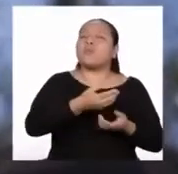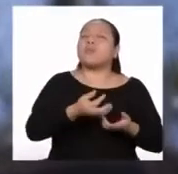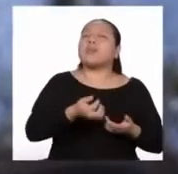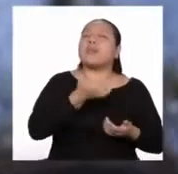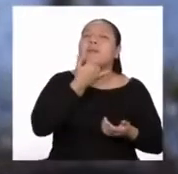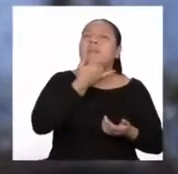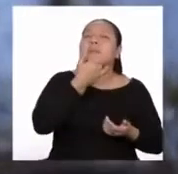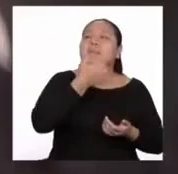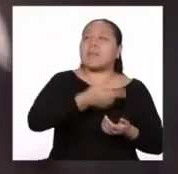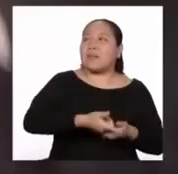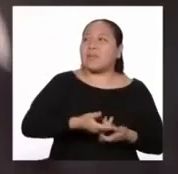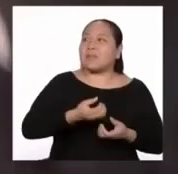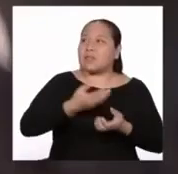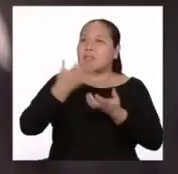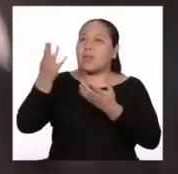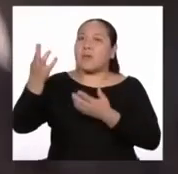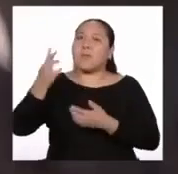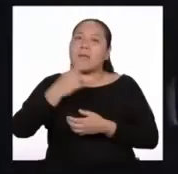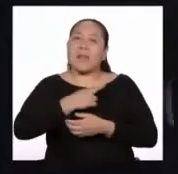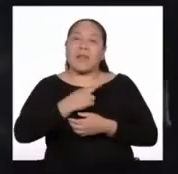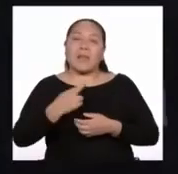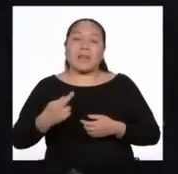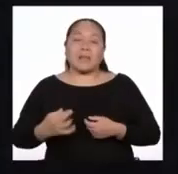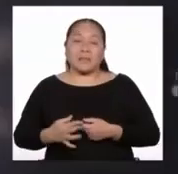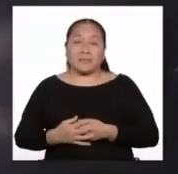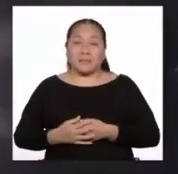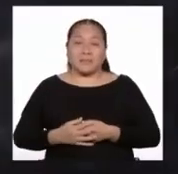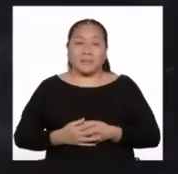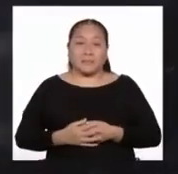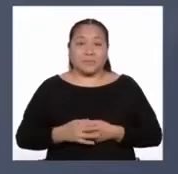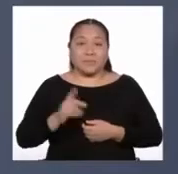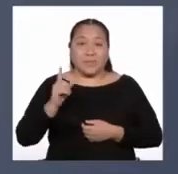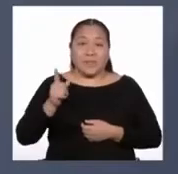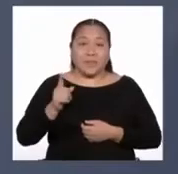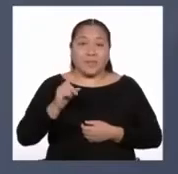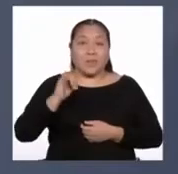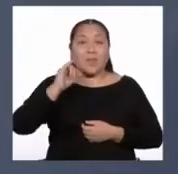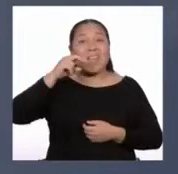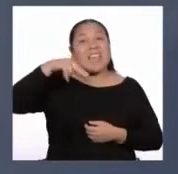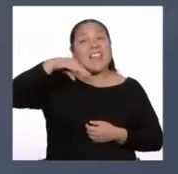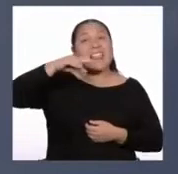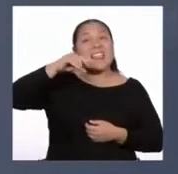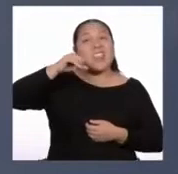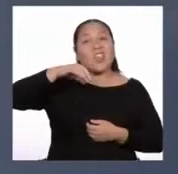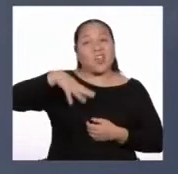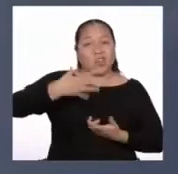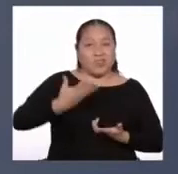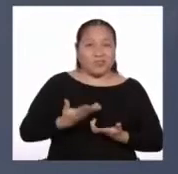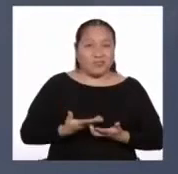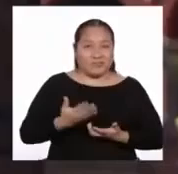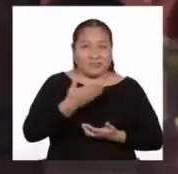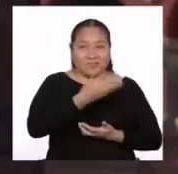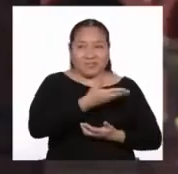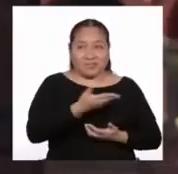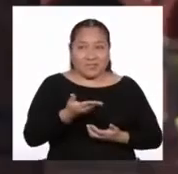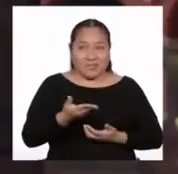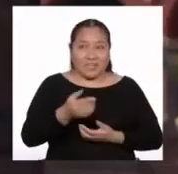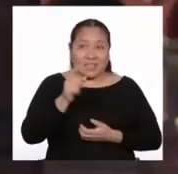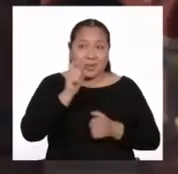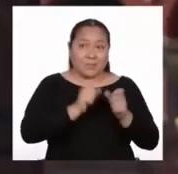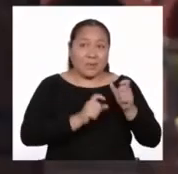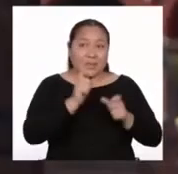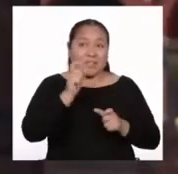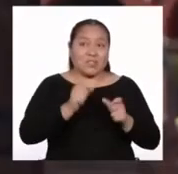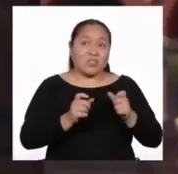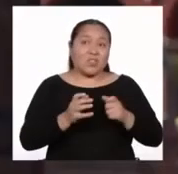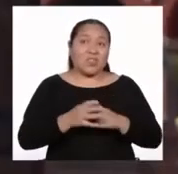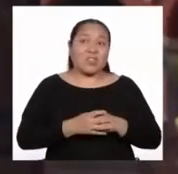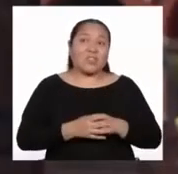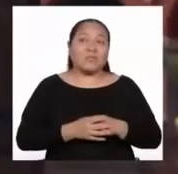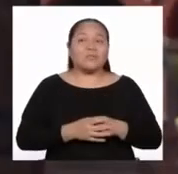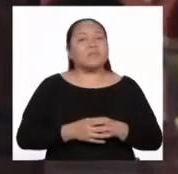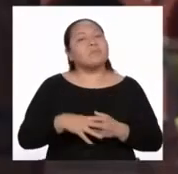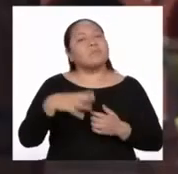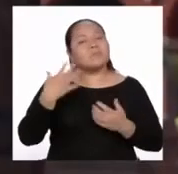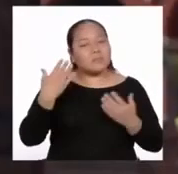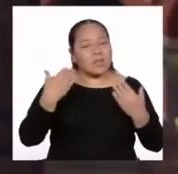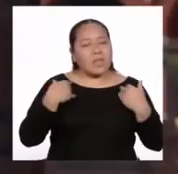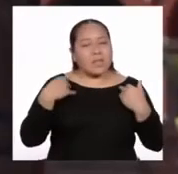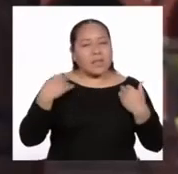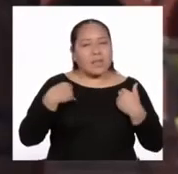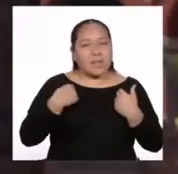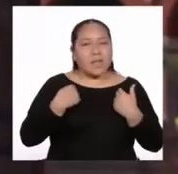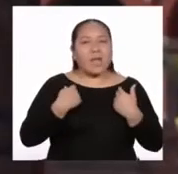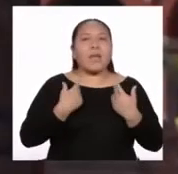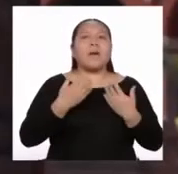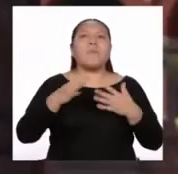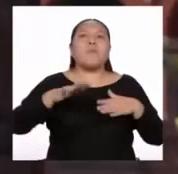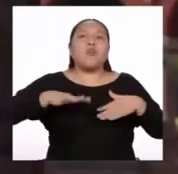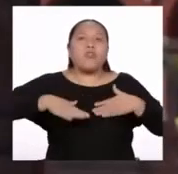Felipe Guamampoma era un indio ladino, un indio ladino era quien estaba capacitado para